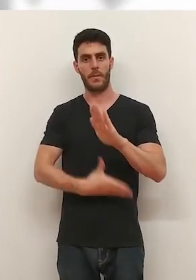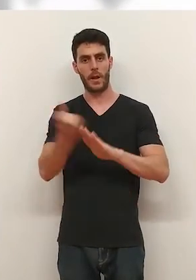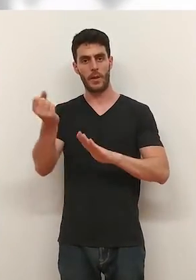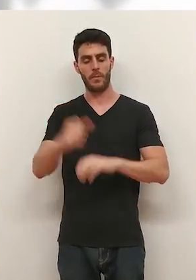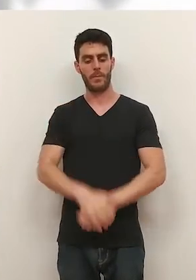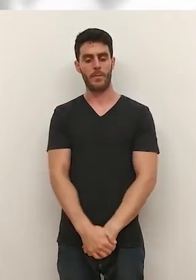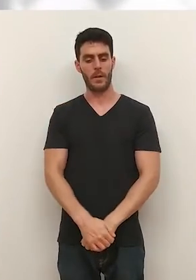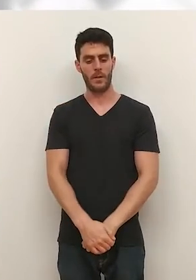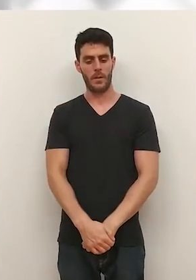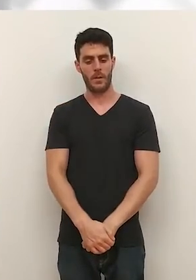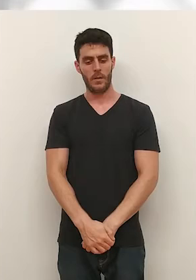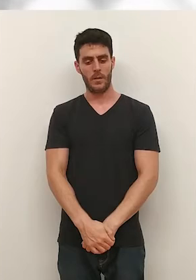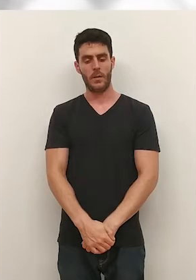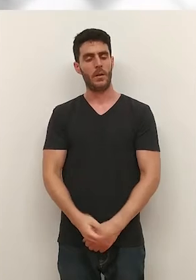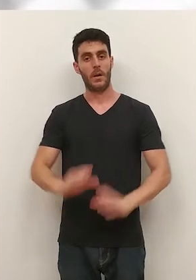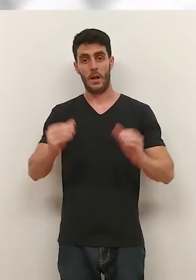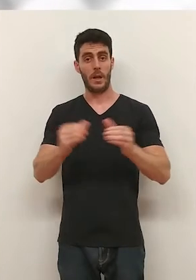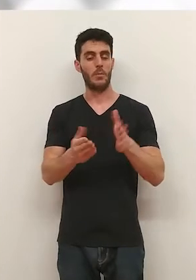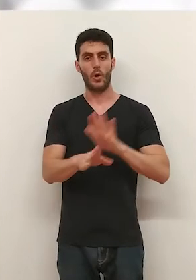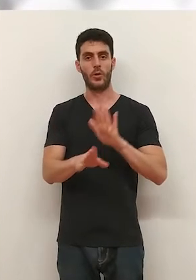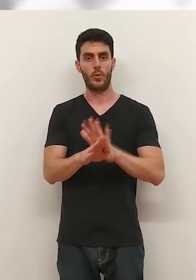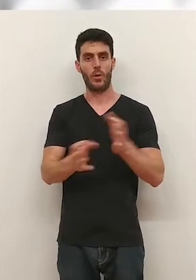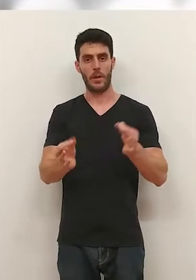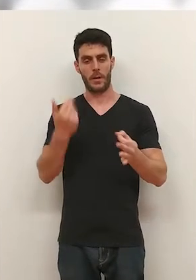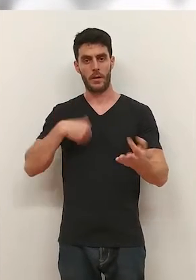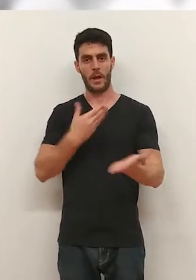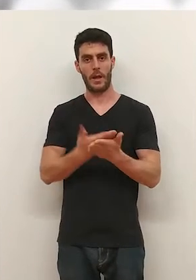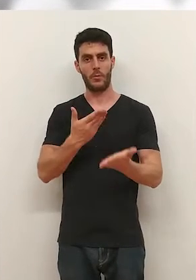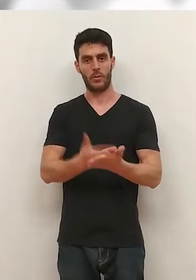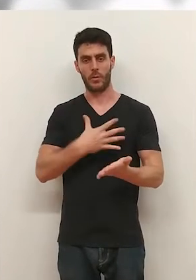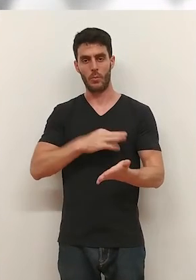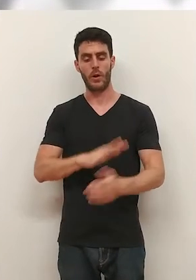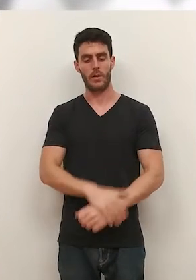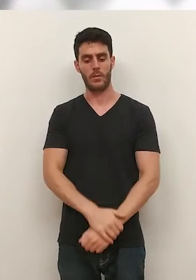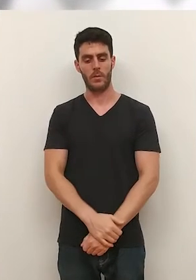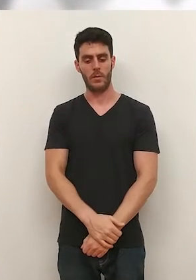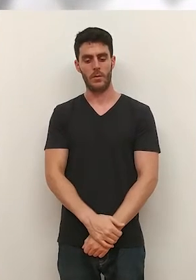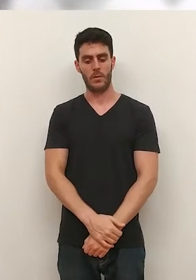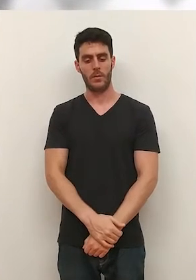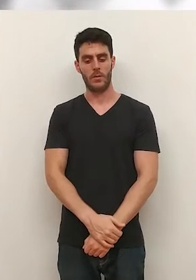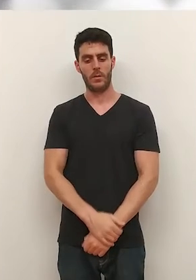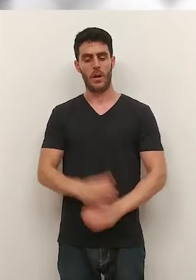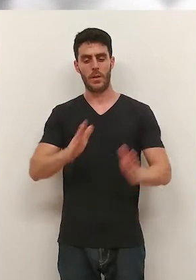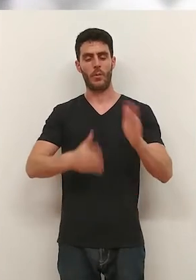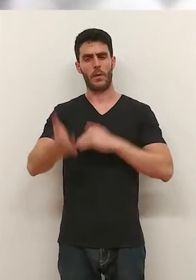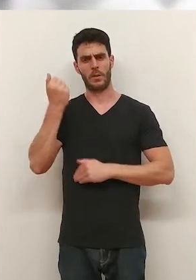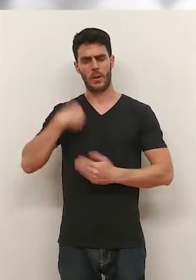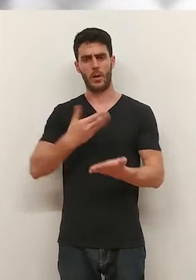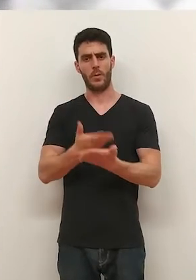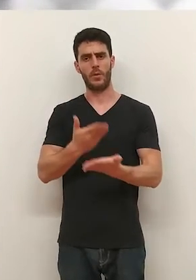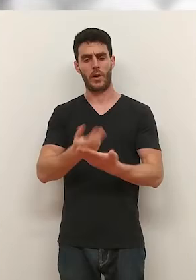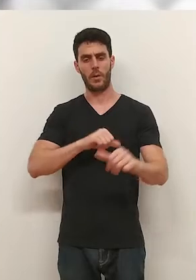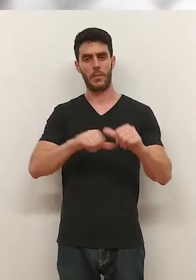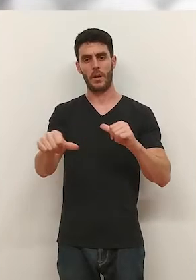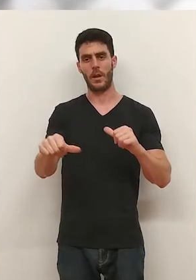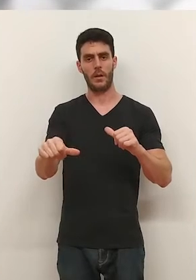del fútbol nacional. El equipo tiene que quedarse en esta categoría que lo ha demostrado con crece en la anterior